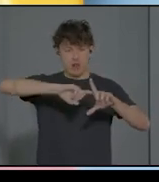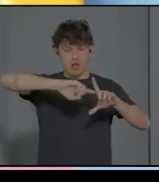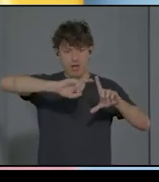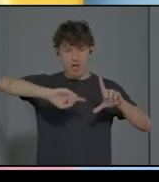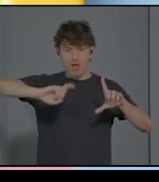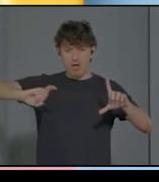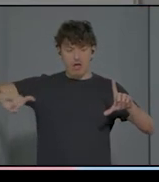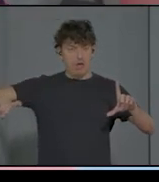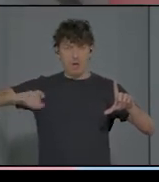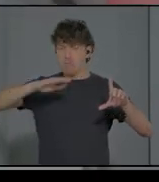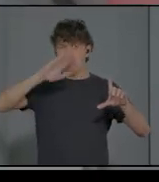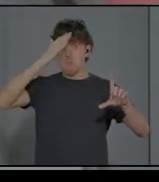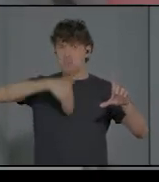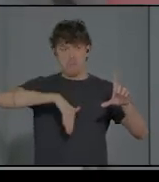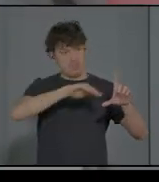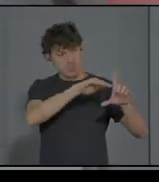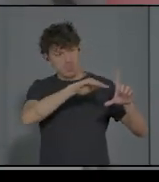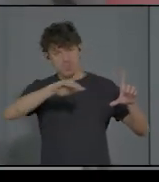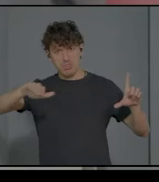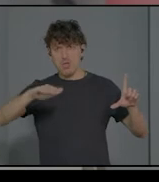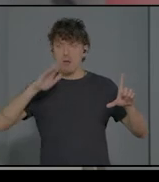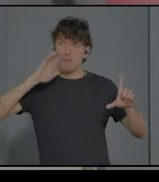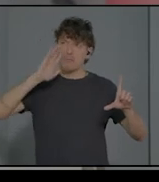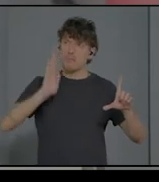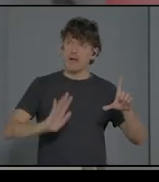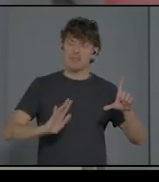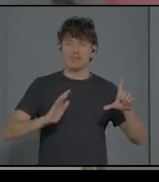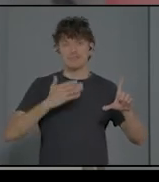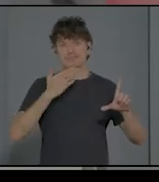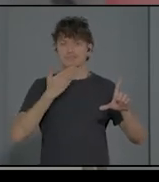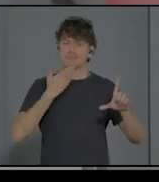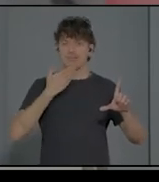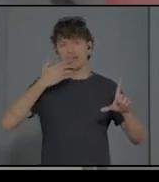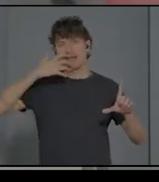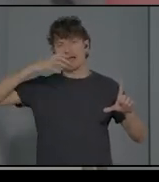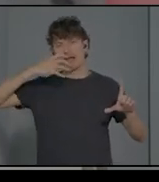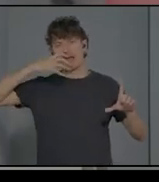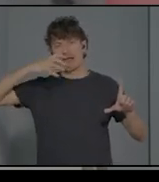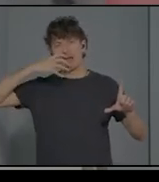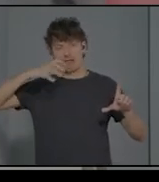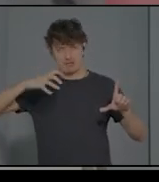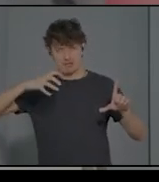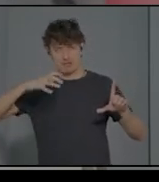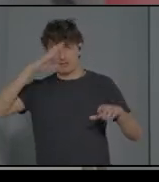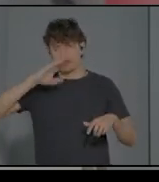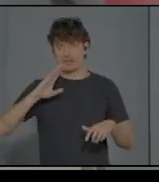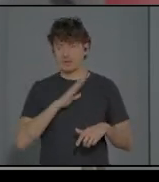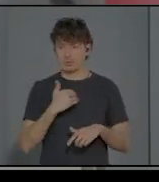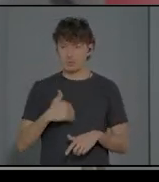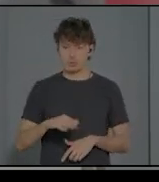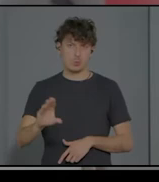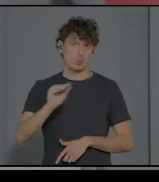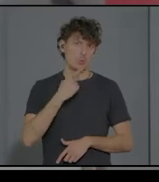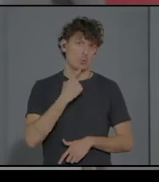parece como más quejoso. Y por lo tanto, a los padres, pues les cuesta entenderlo. ¿Y por qué nosotros tenemos que intervenir con los padres? Porque lo que